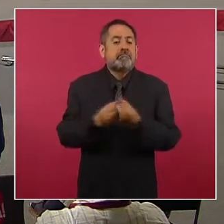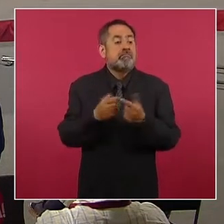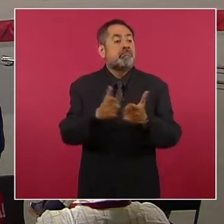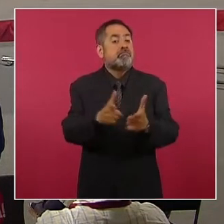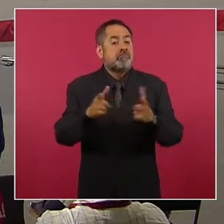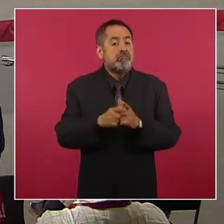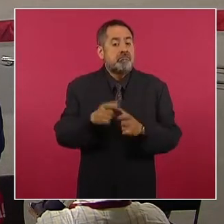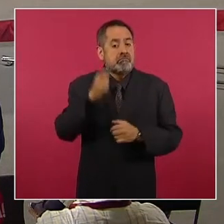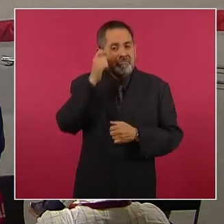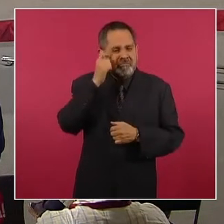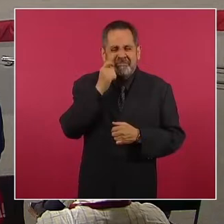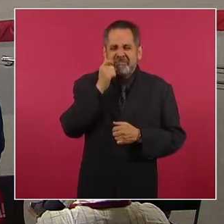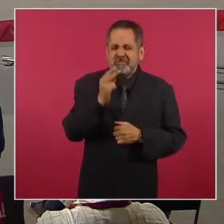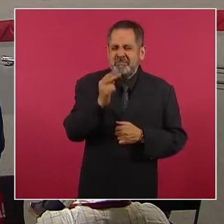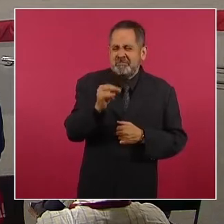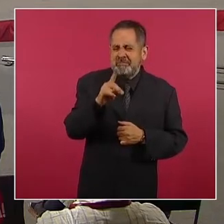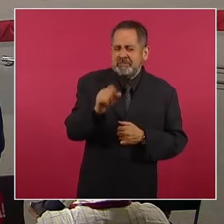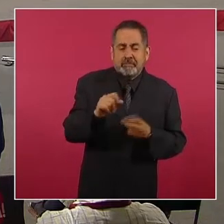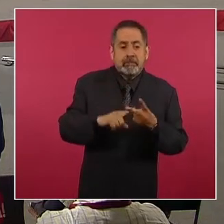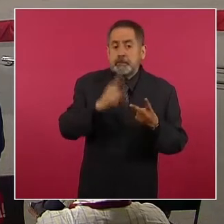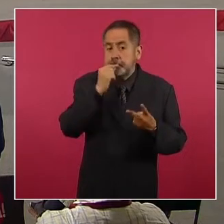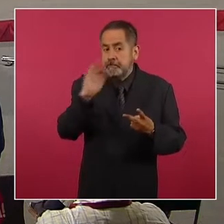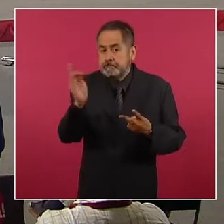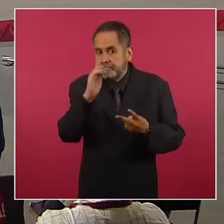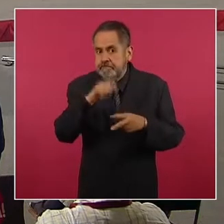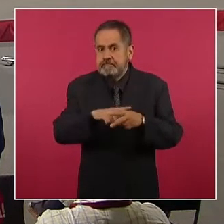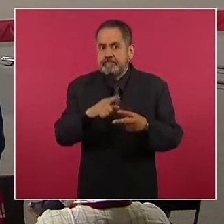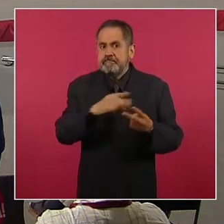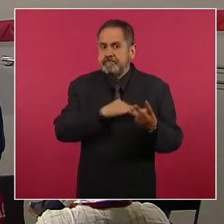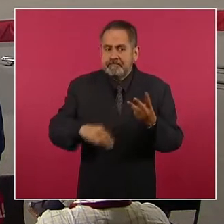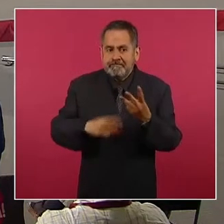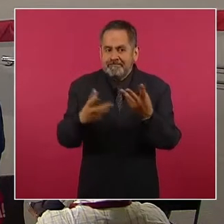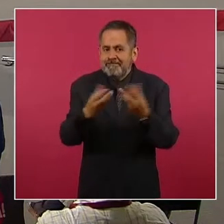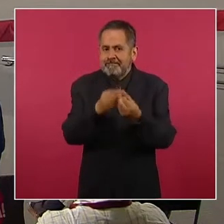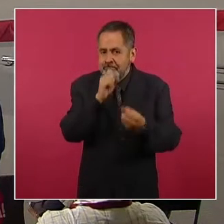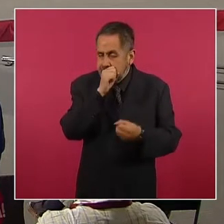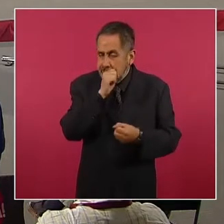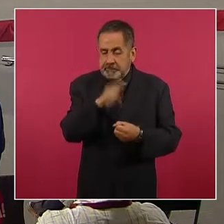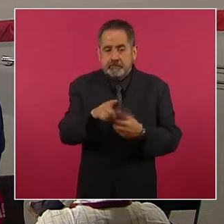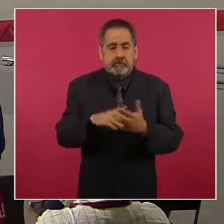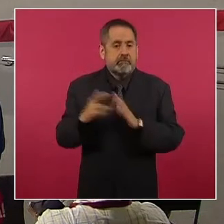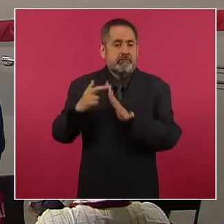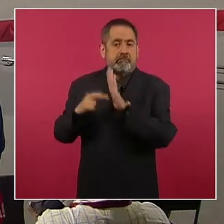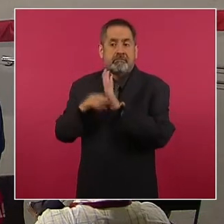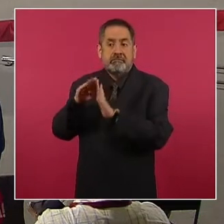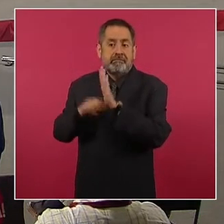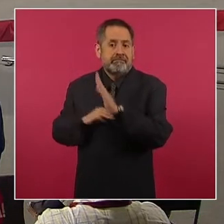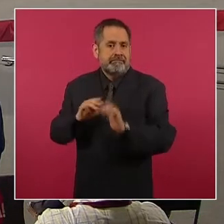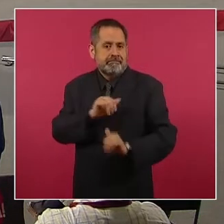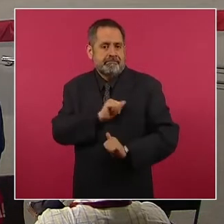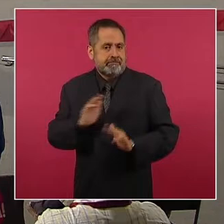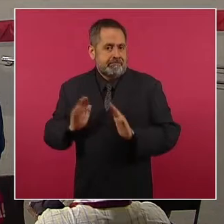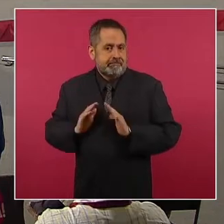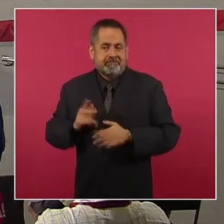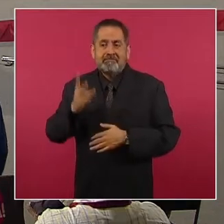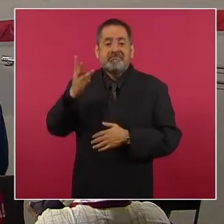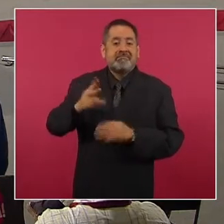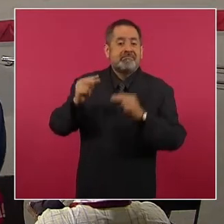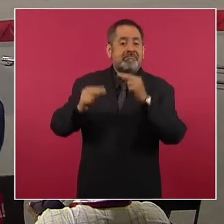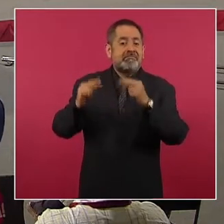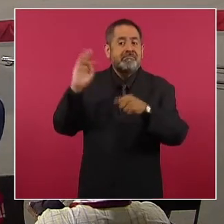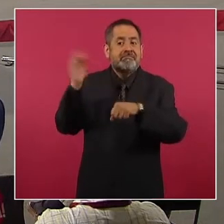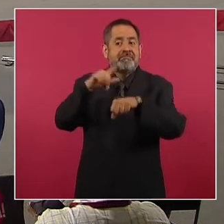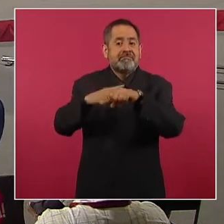Unidos, policías municipales y federales, la omisión de los protocolos militares y autoridades de los tres niveles de gobierno,